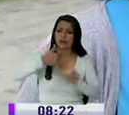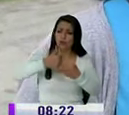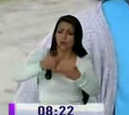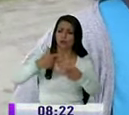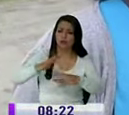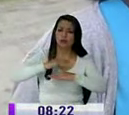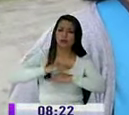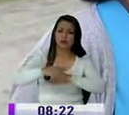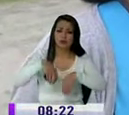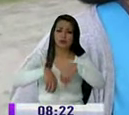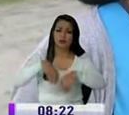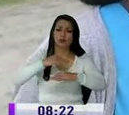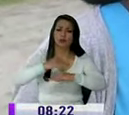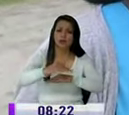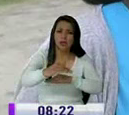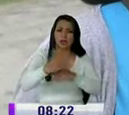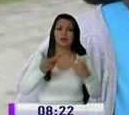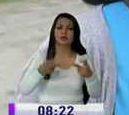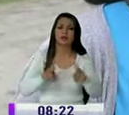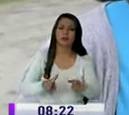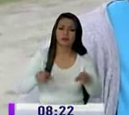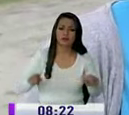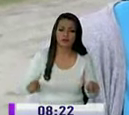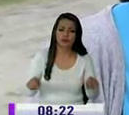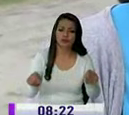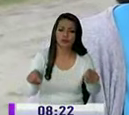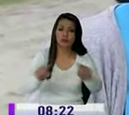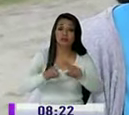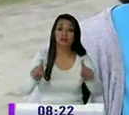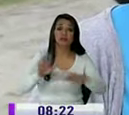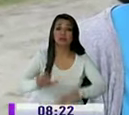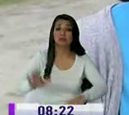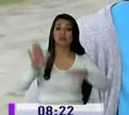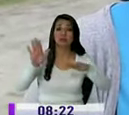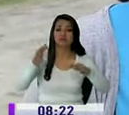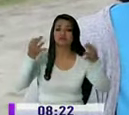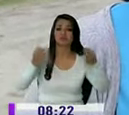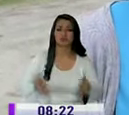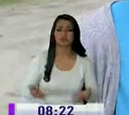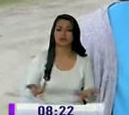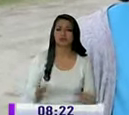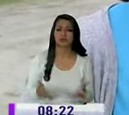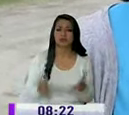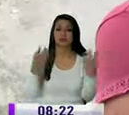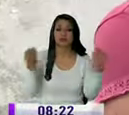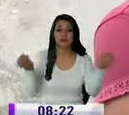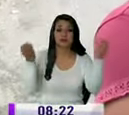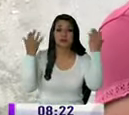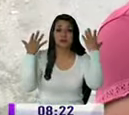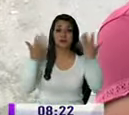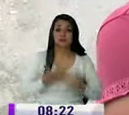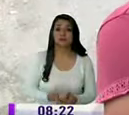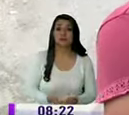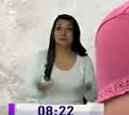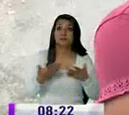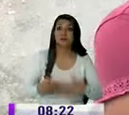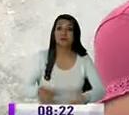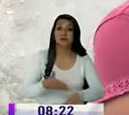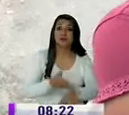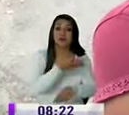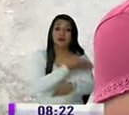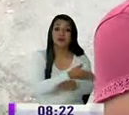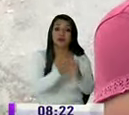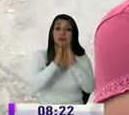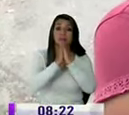a adoquinar nos van a dar bordillos tantas cosas pero en la cual nada no se olvida hemos hecho como decirle